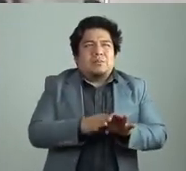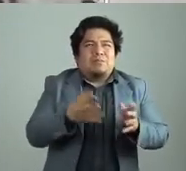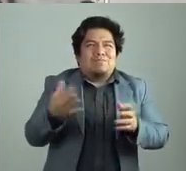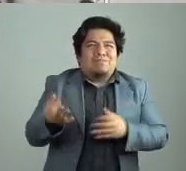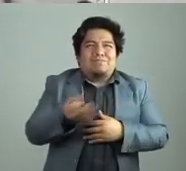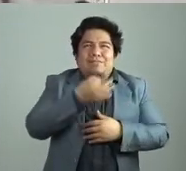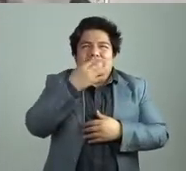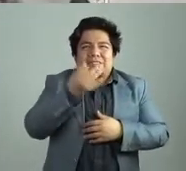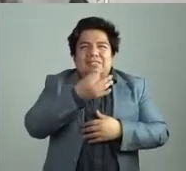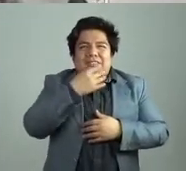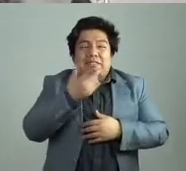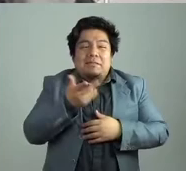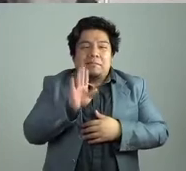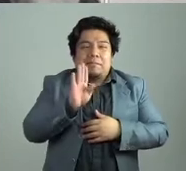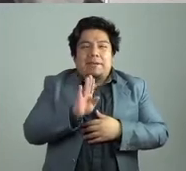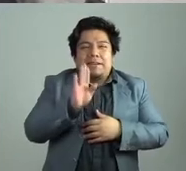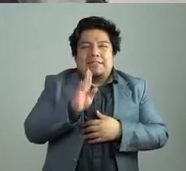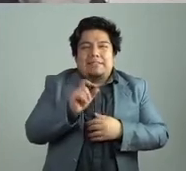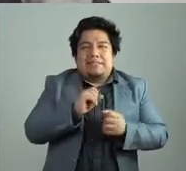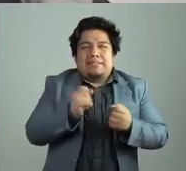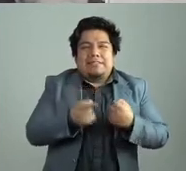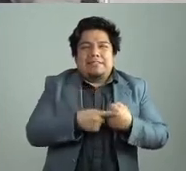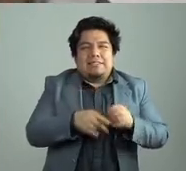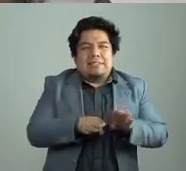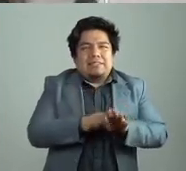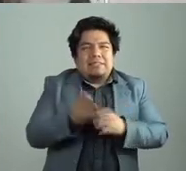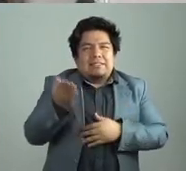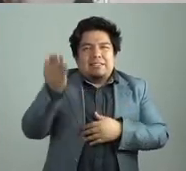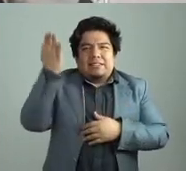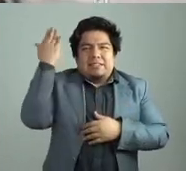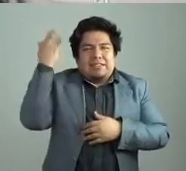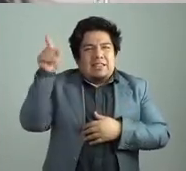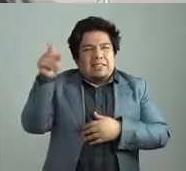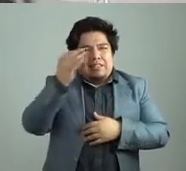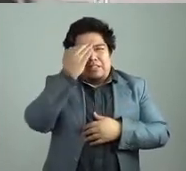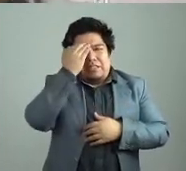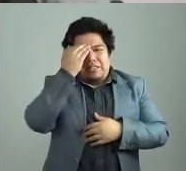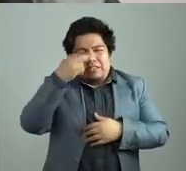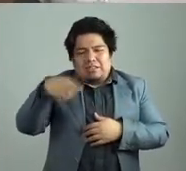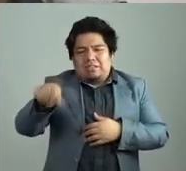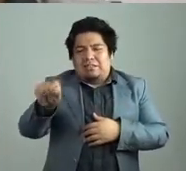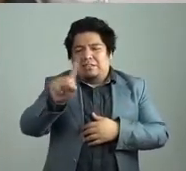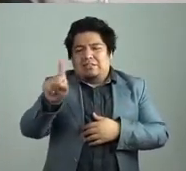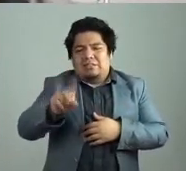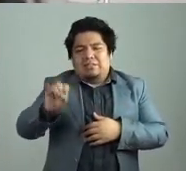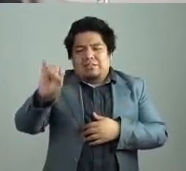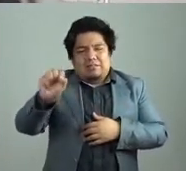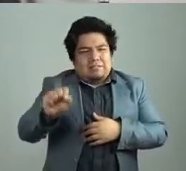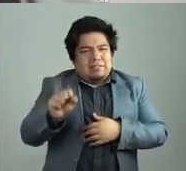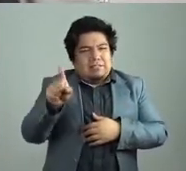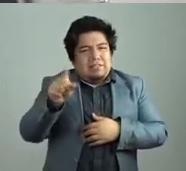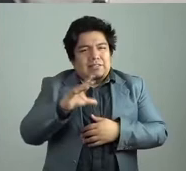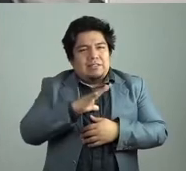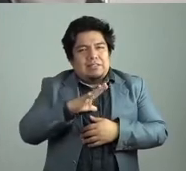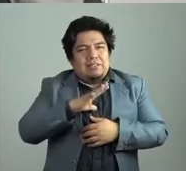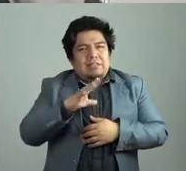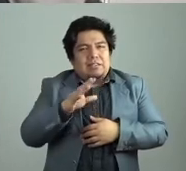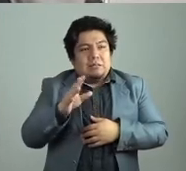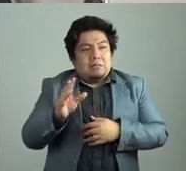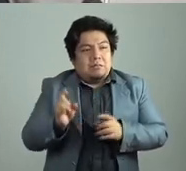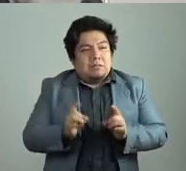curiosa, ¿no? Que tiene que ver desde los nazis, ¿no? Que eran unos experimentos de Mengele, etcétera, ¿no? Y de pronto,